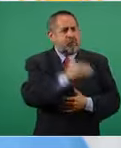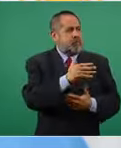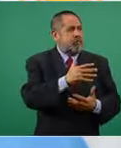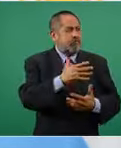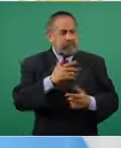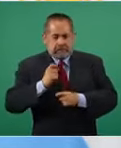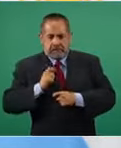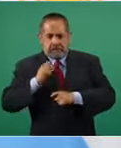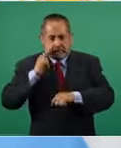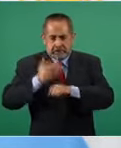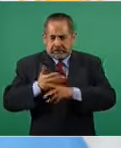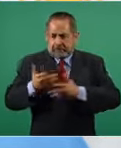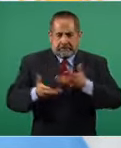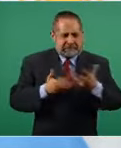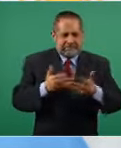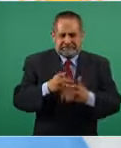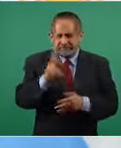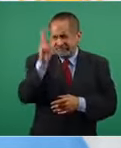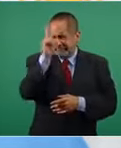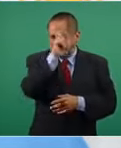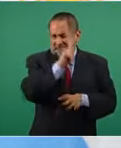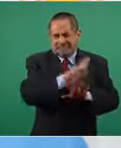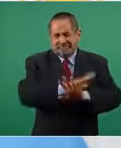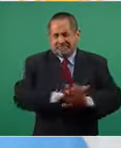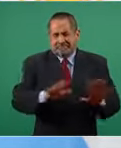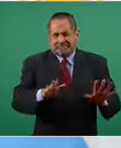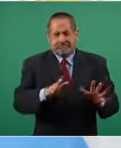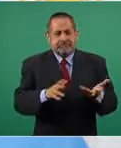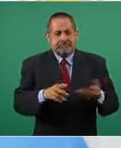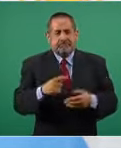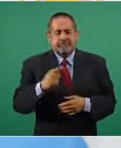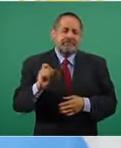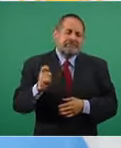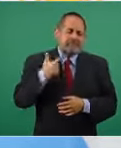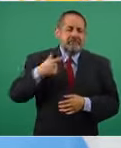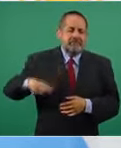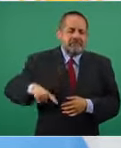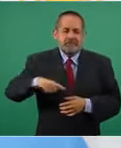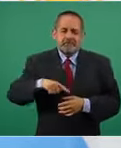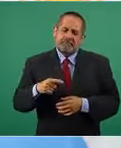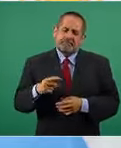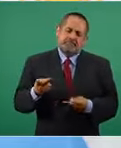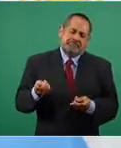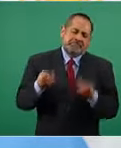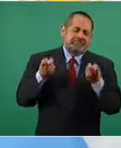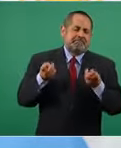lo dejaron por los suelos porque lo único que les interesaba era robar